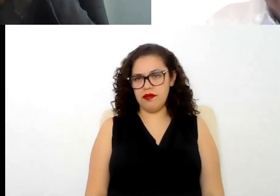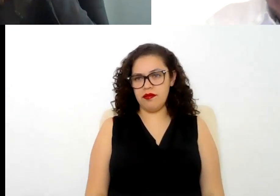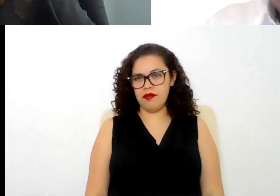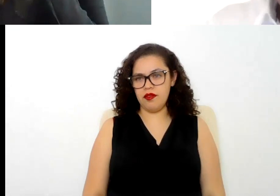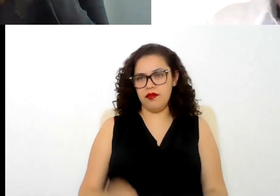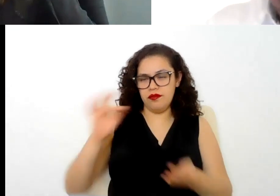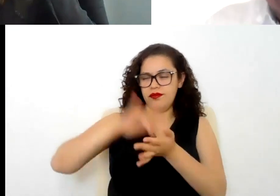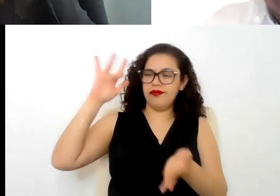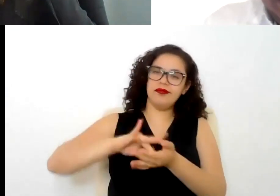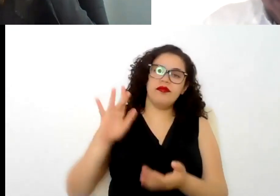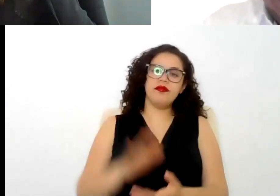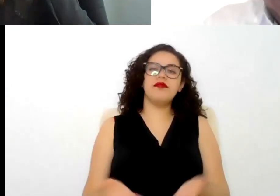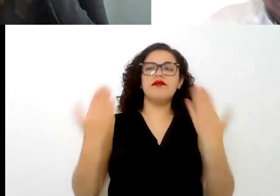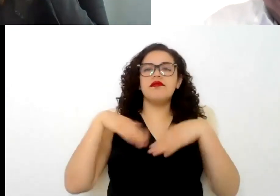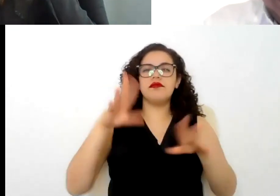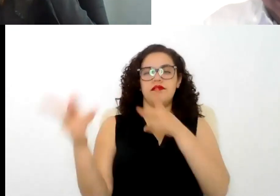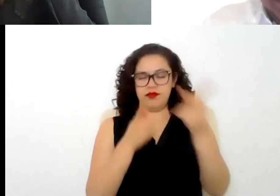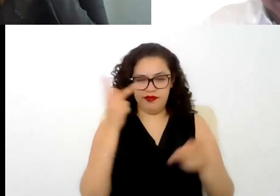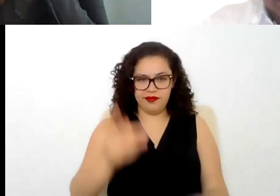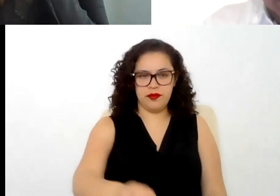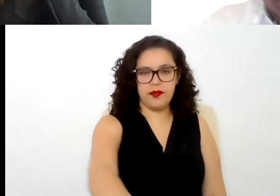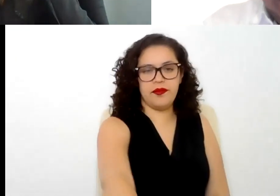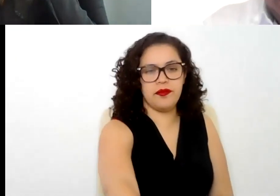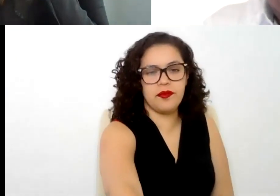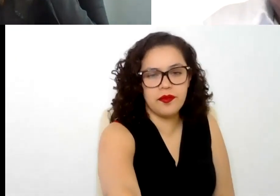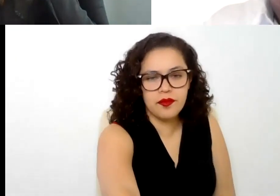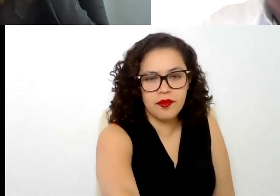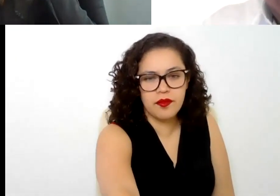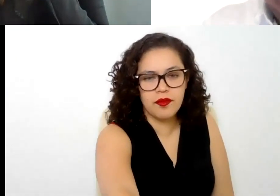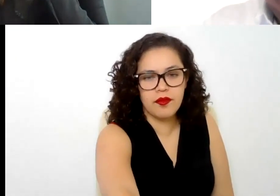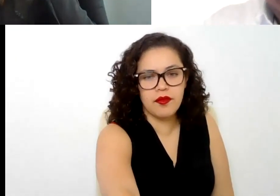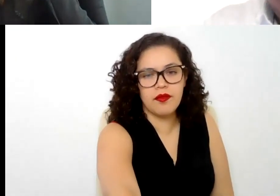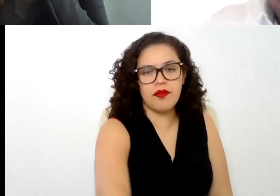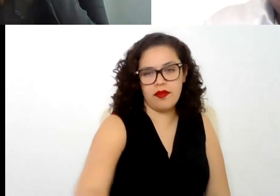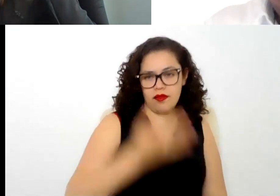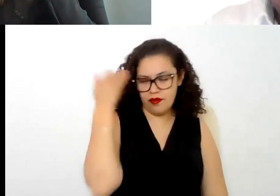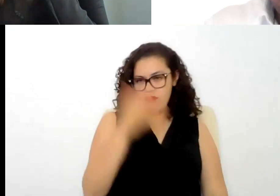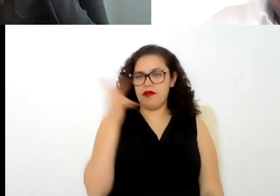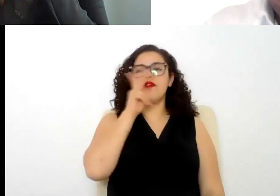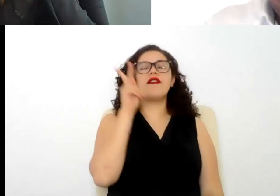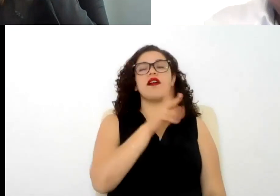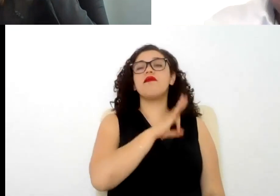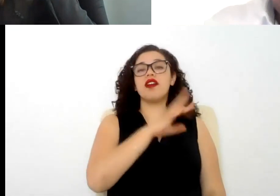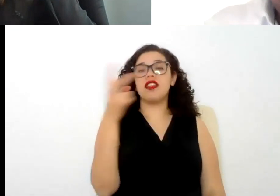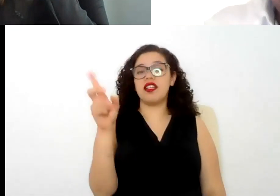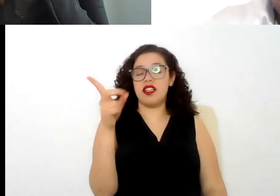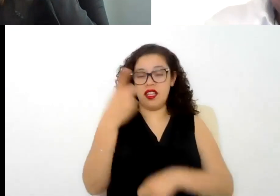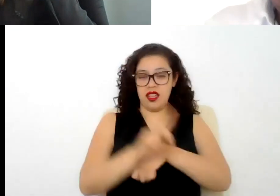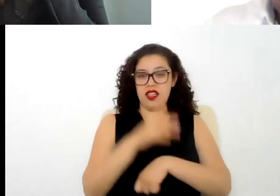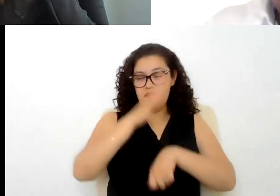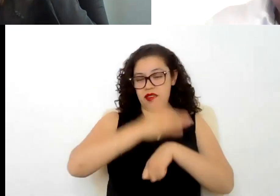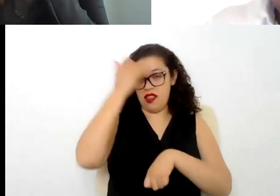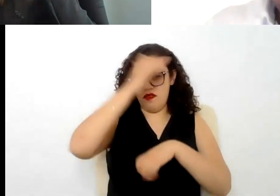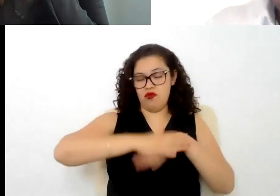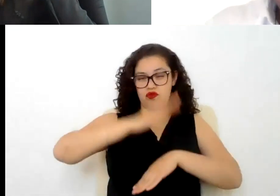muchas gracias siguiente pregunta el plazo de prueba de 30 días puede ser mayor de 30 días para puestos